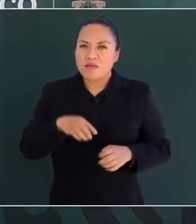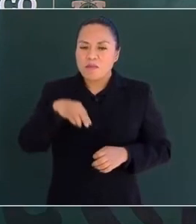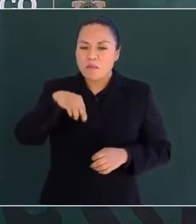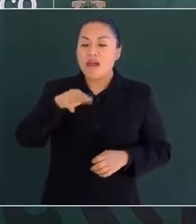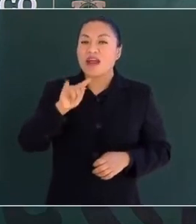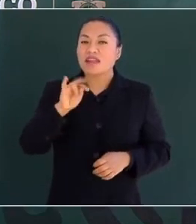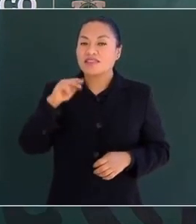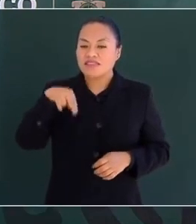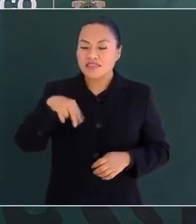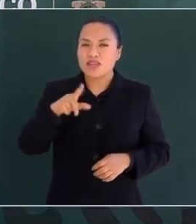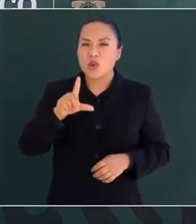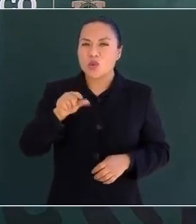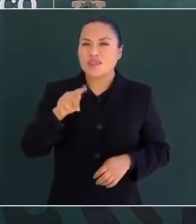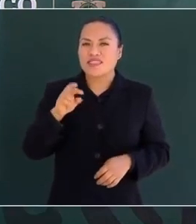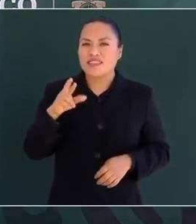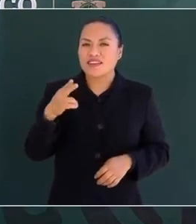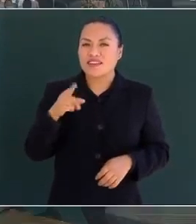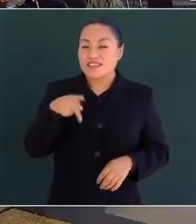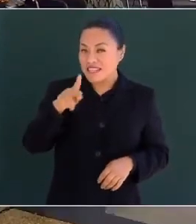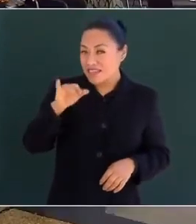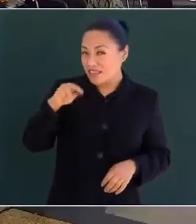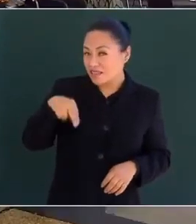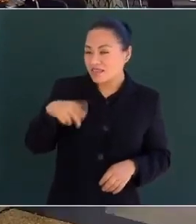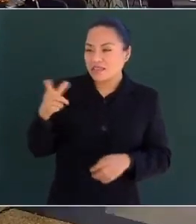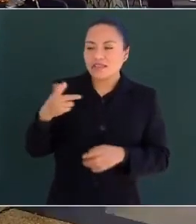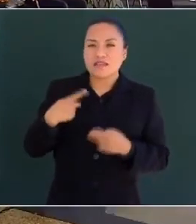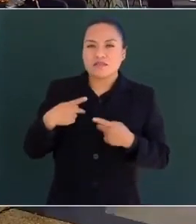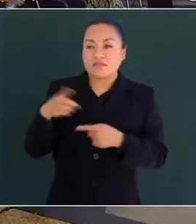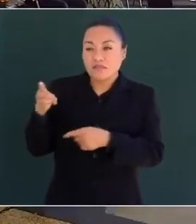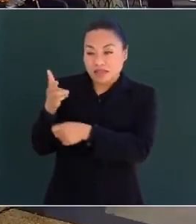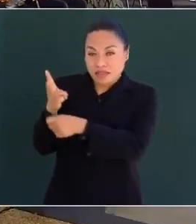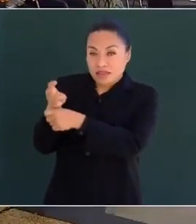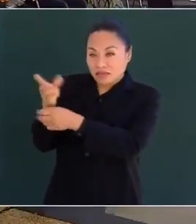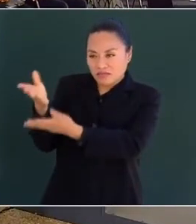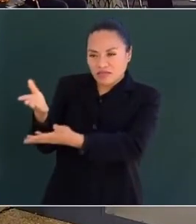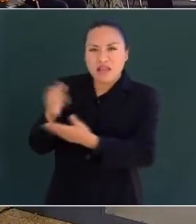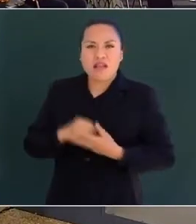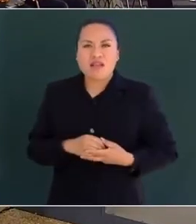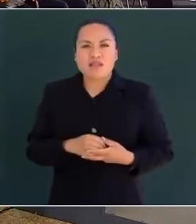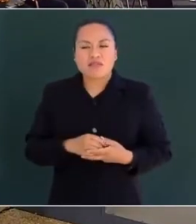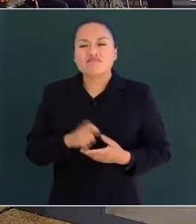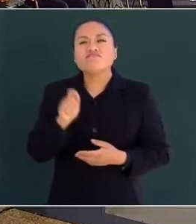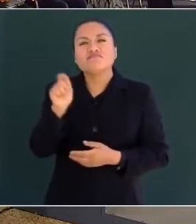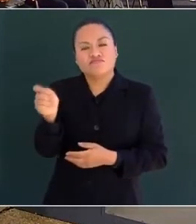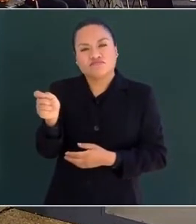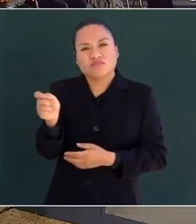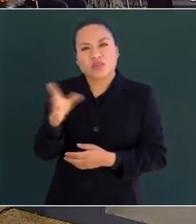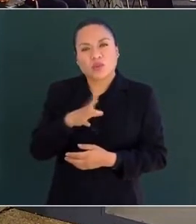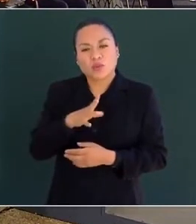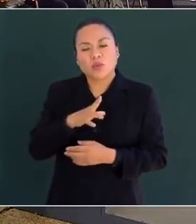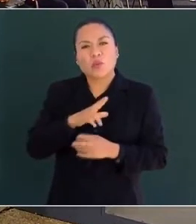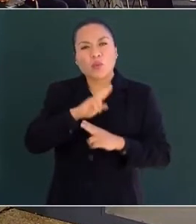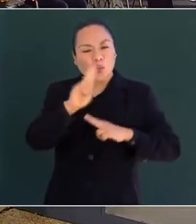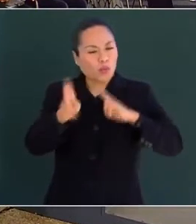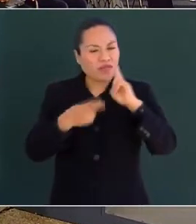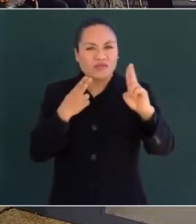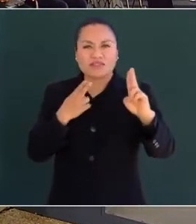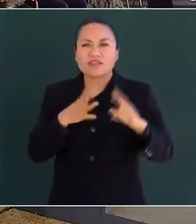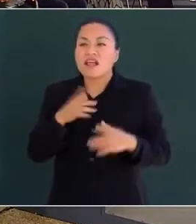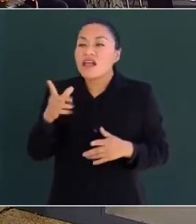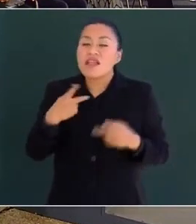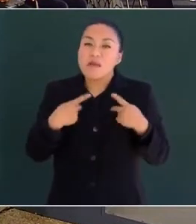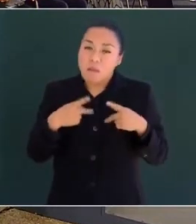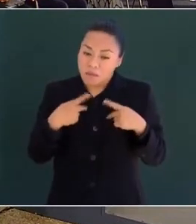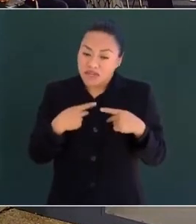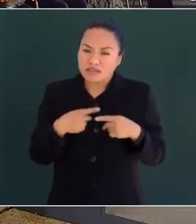Luther King III es el de un símbolo universal, el que